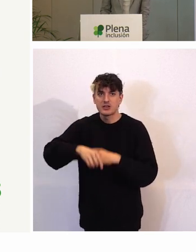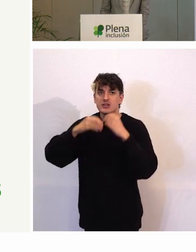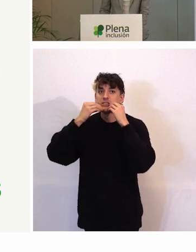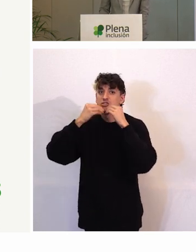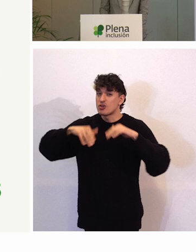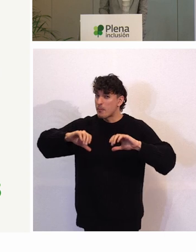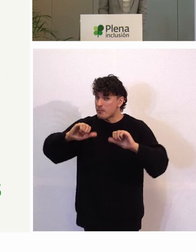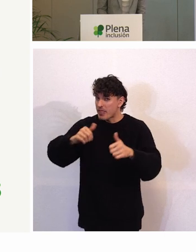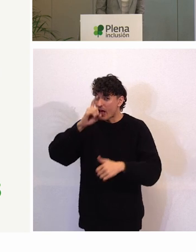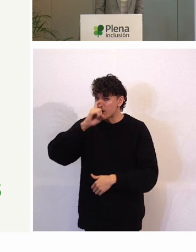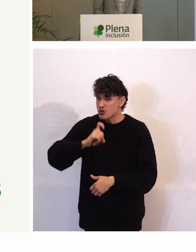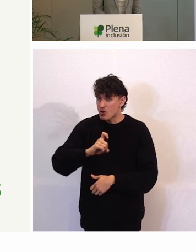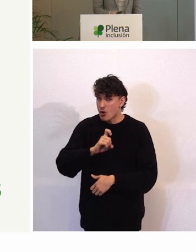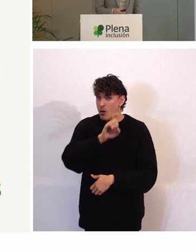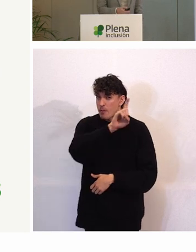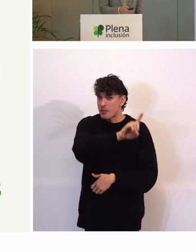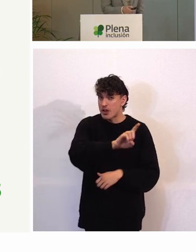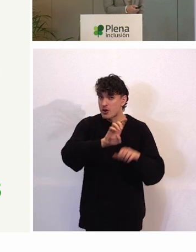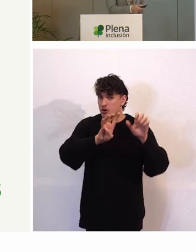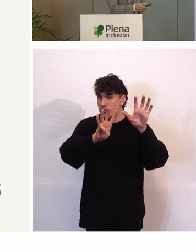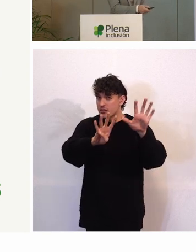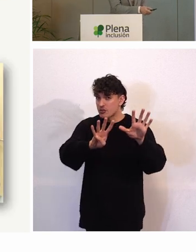1998.